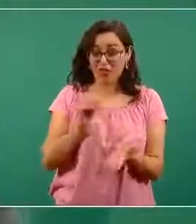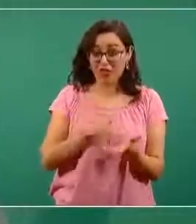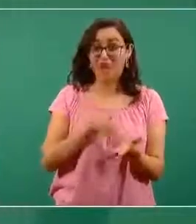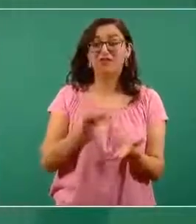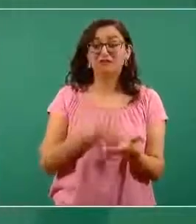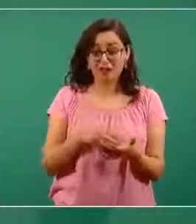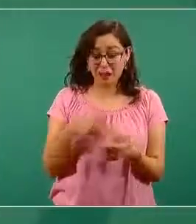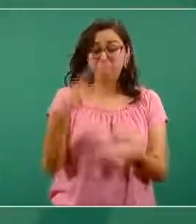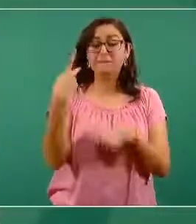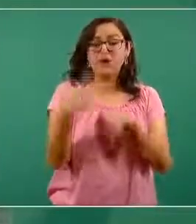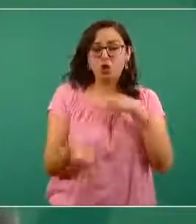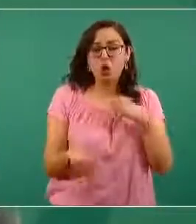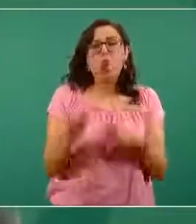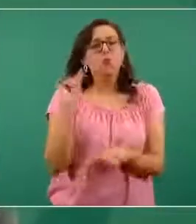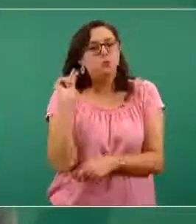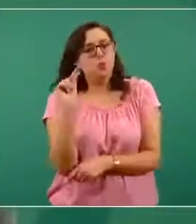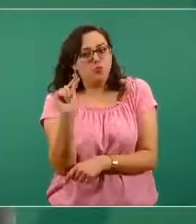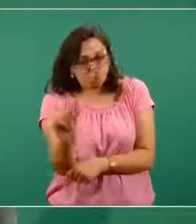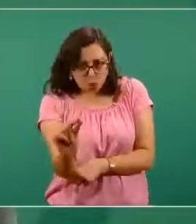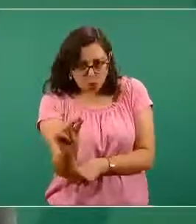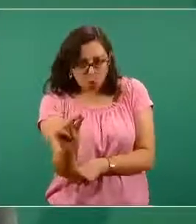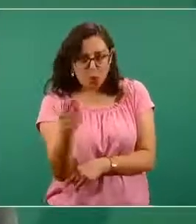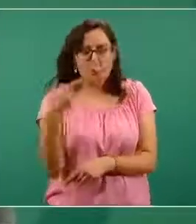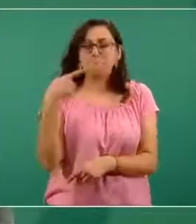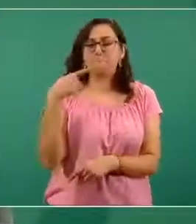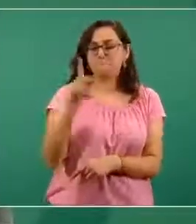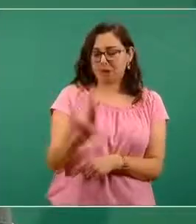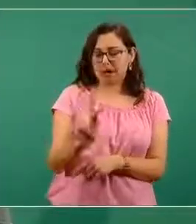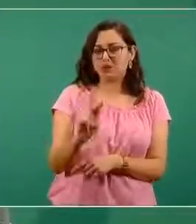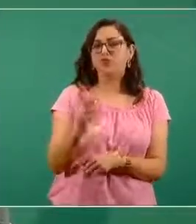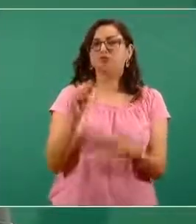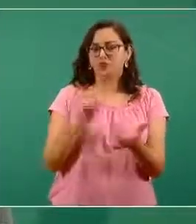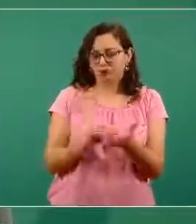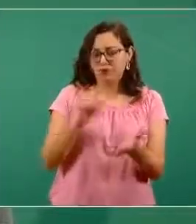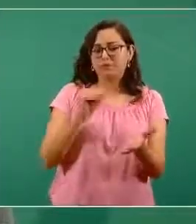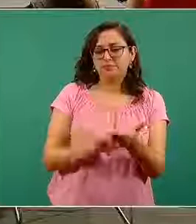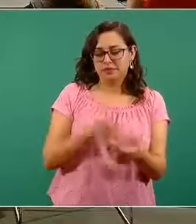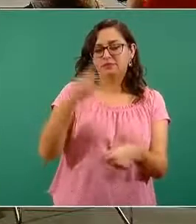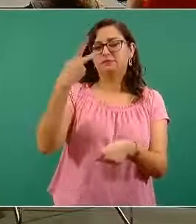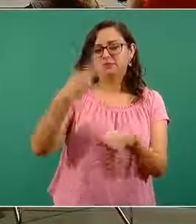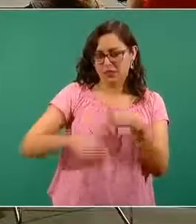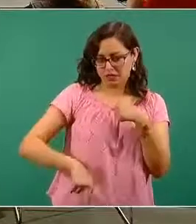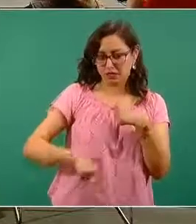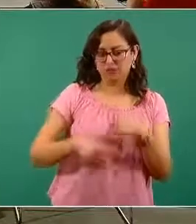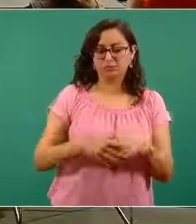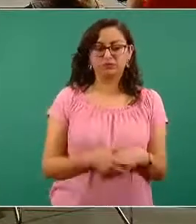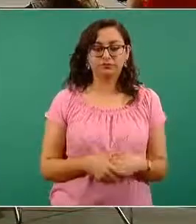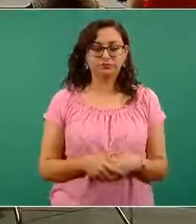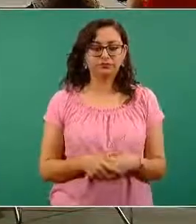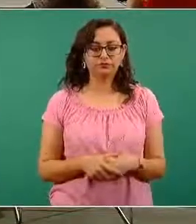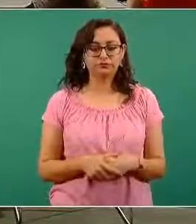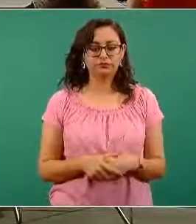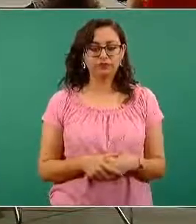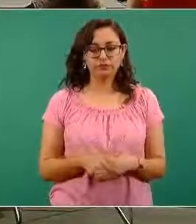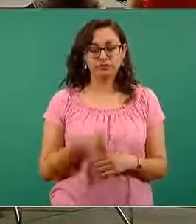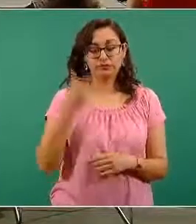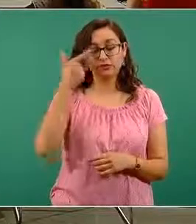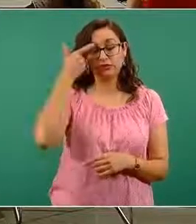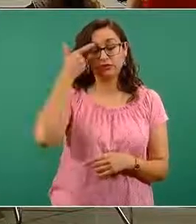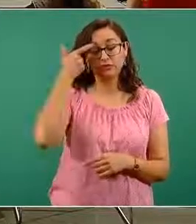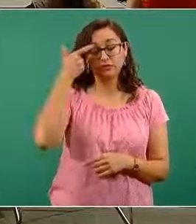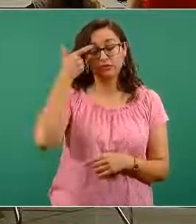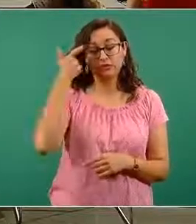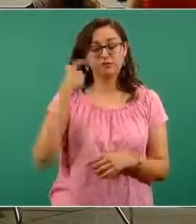con los indicadores de este semáforo. Si hay más